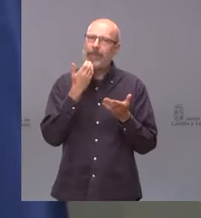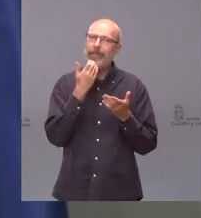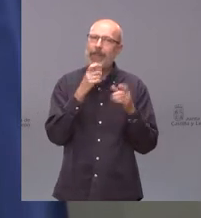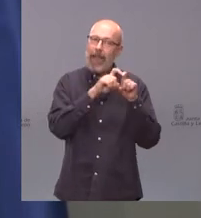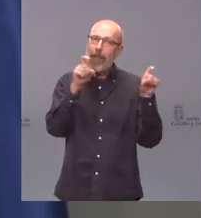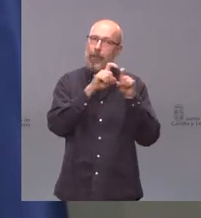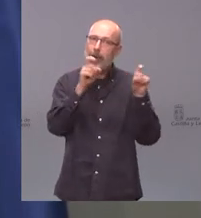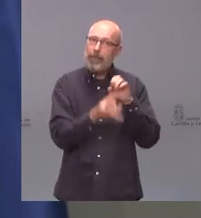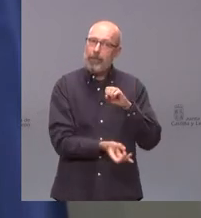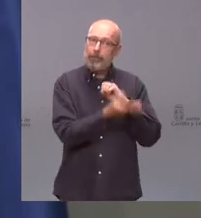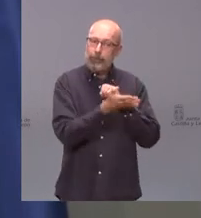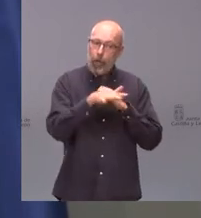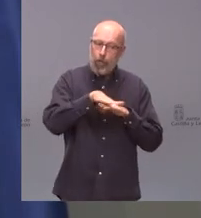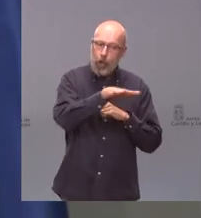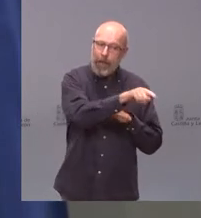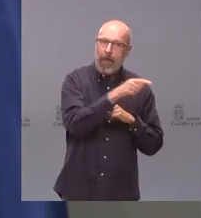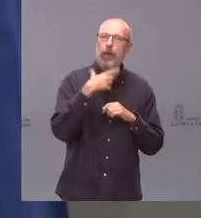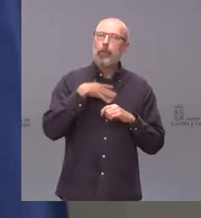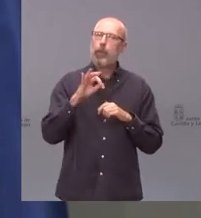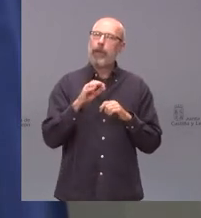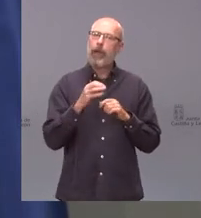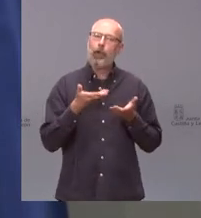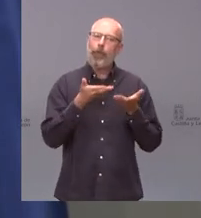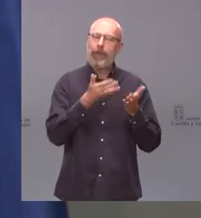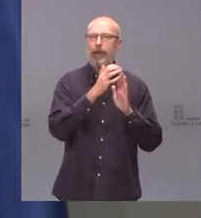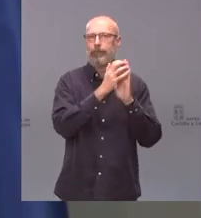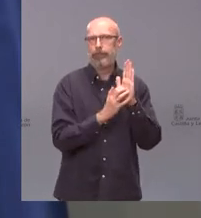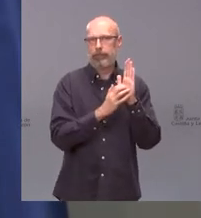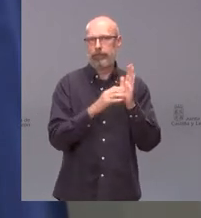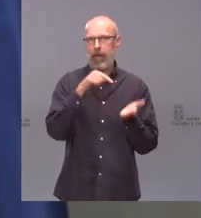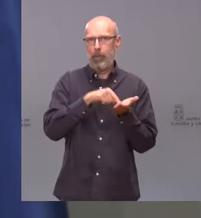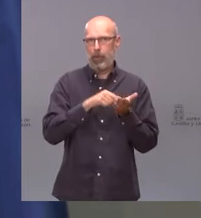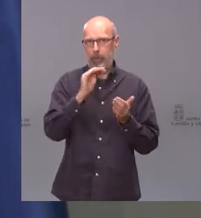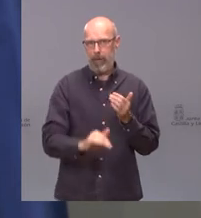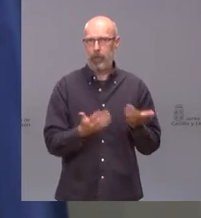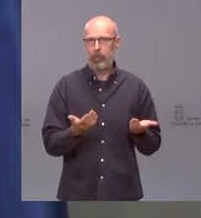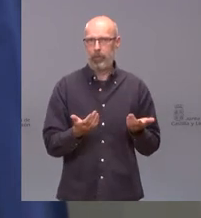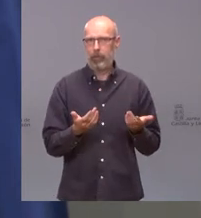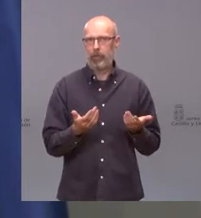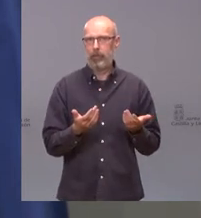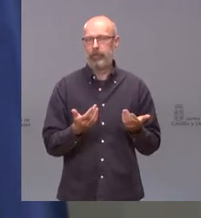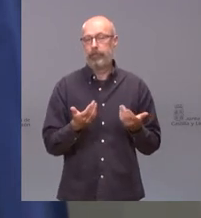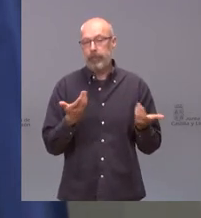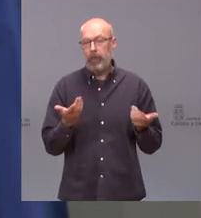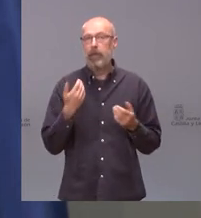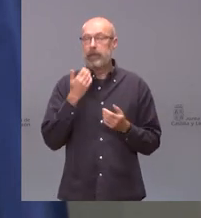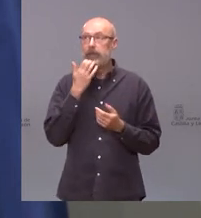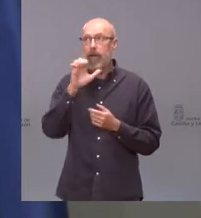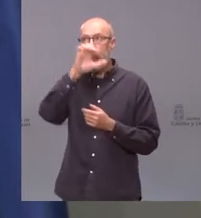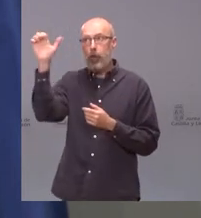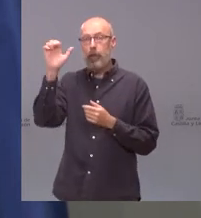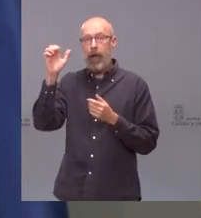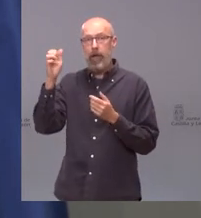en estas zonas. Por tanto, esperamos que el Gobierno haga suya esta ventaja que ya ofrece la Unión Europea y